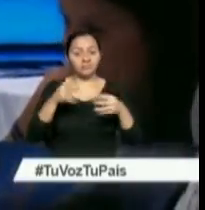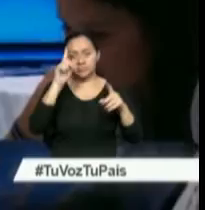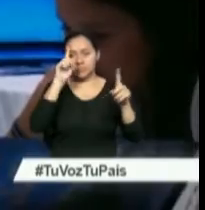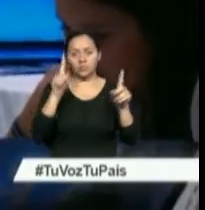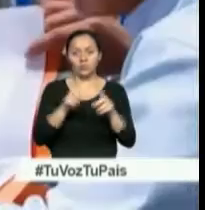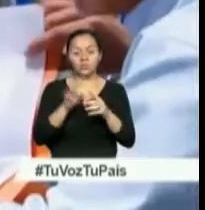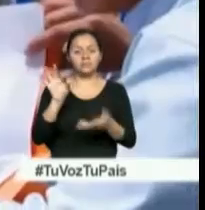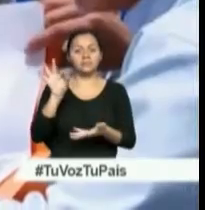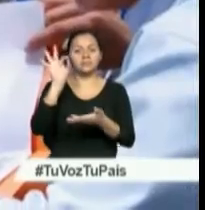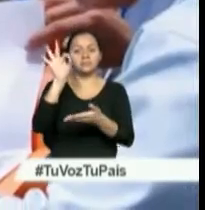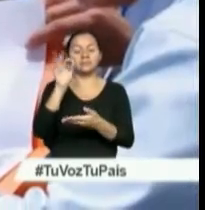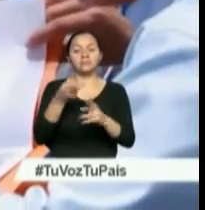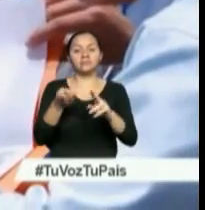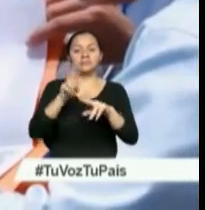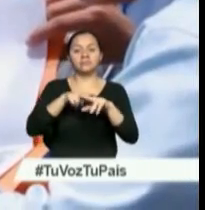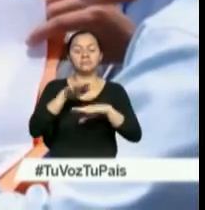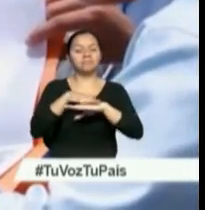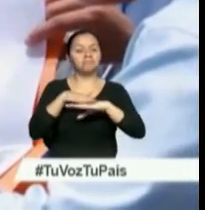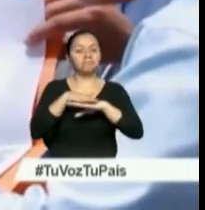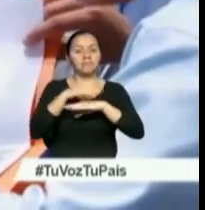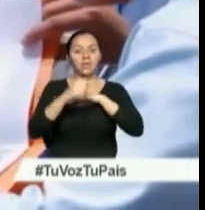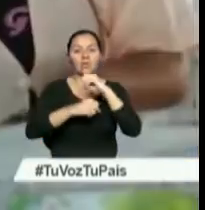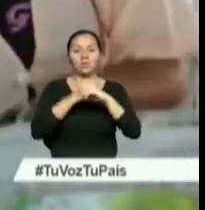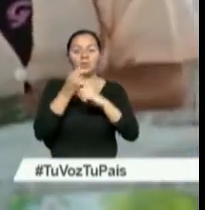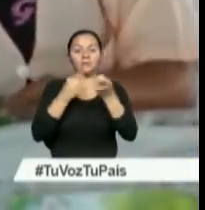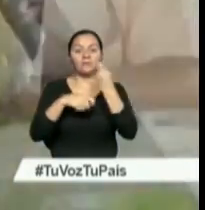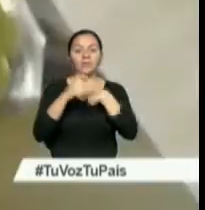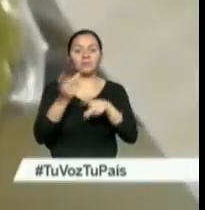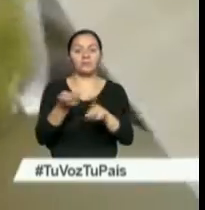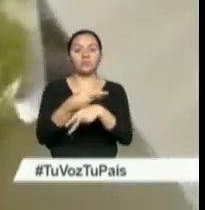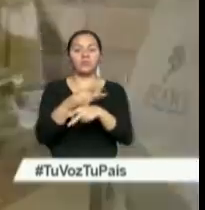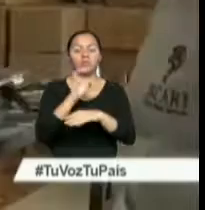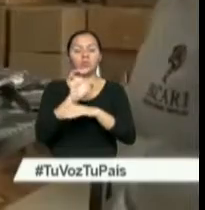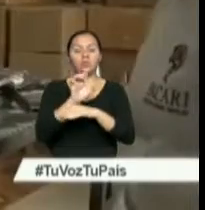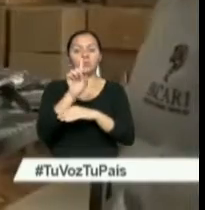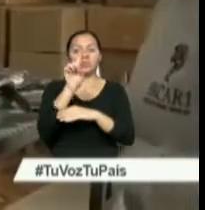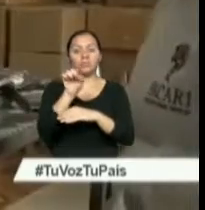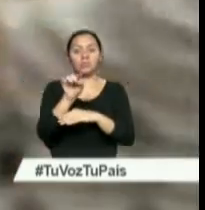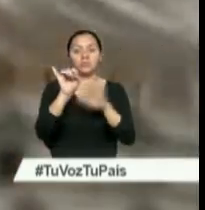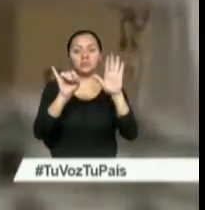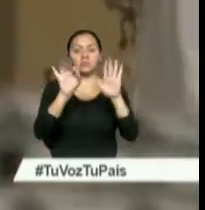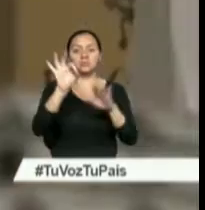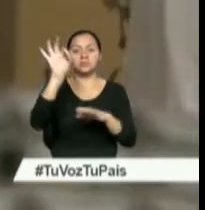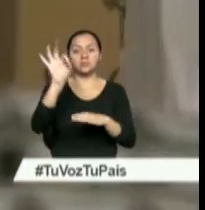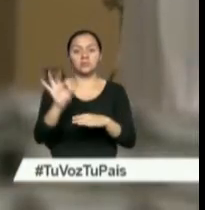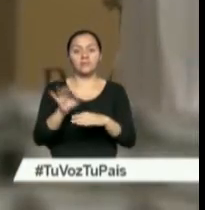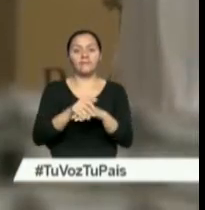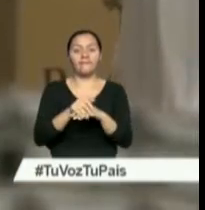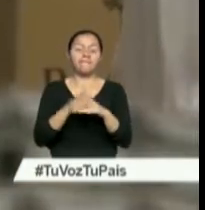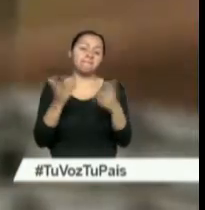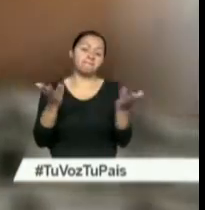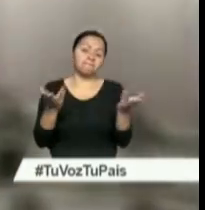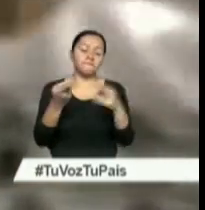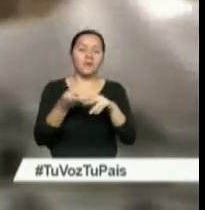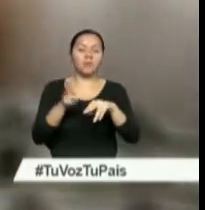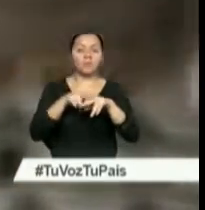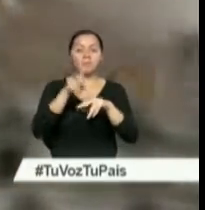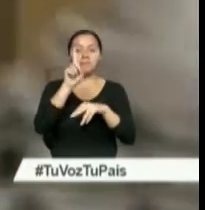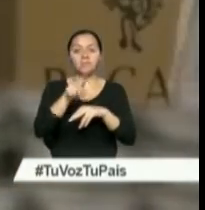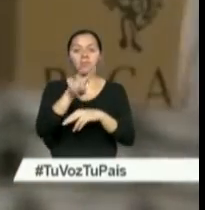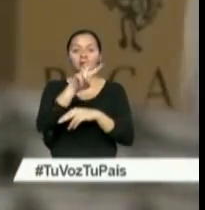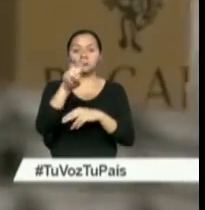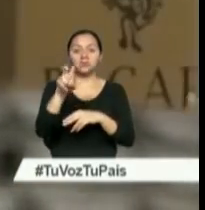representará un incremento promedio anual de las exportaciones ecuatorianas en 1,6%. Esto es un aumento de 1